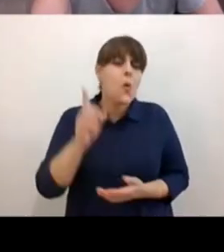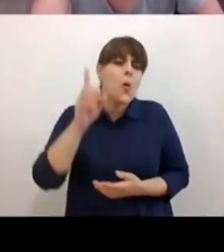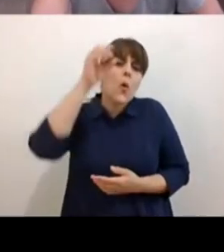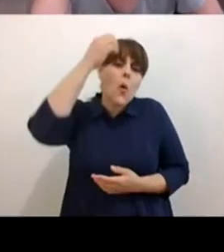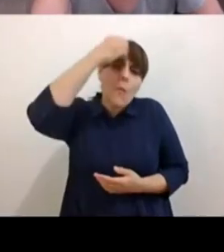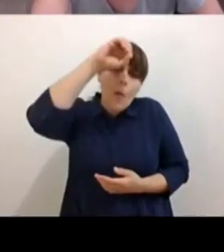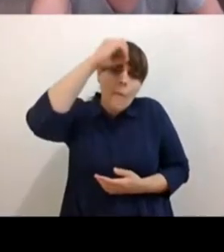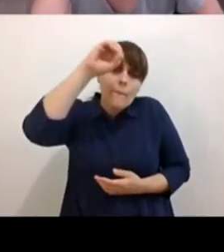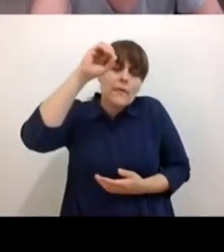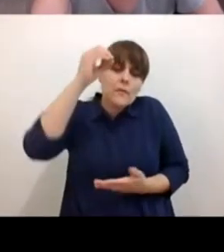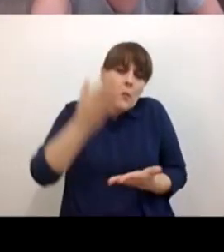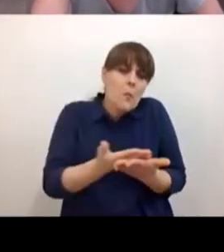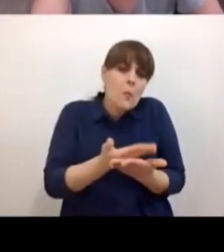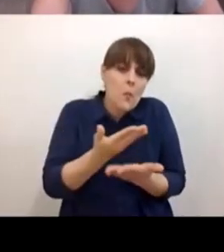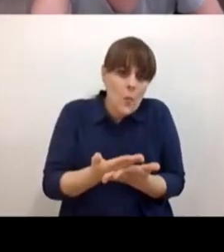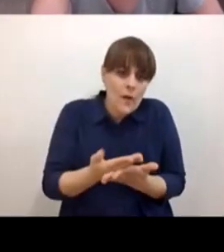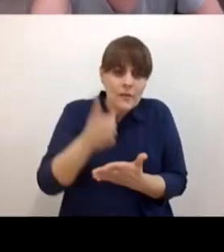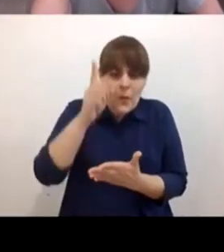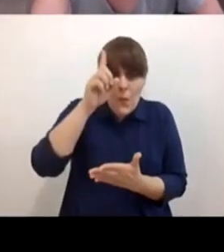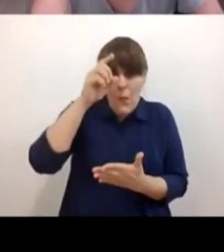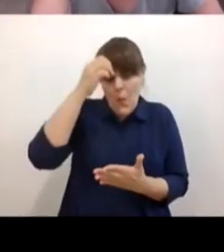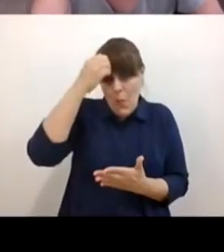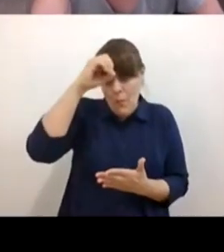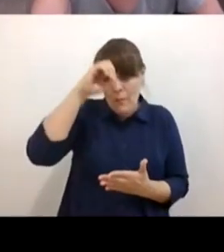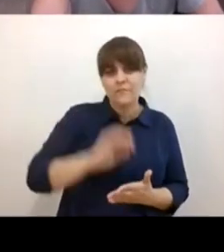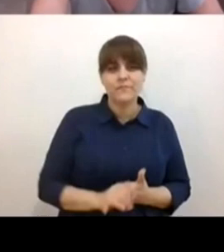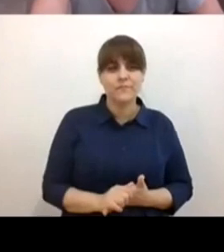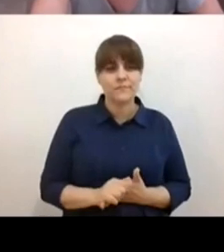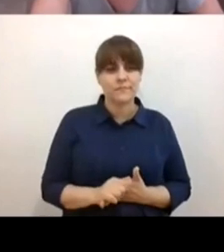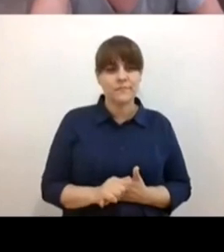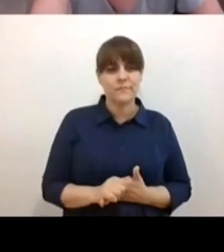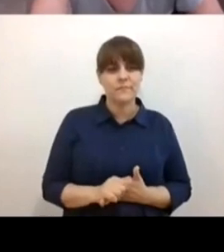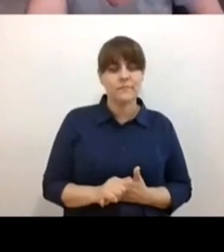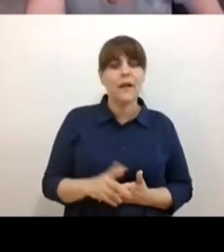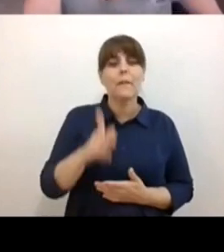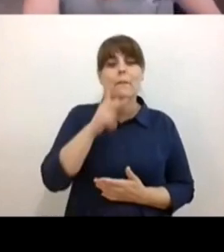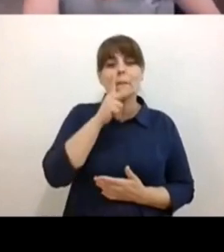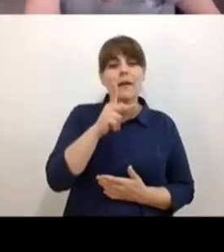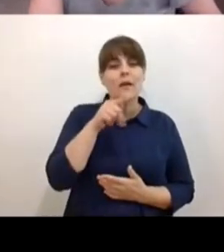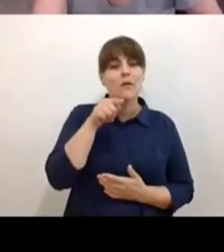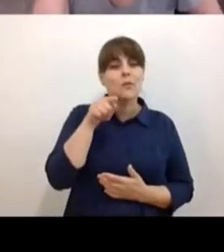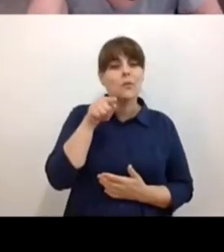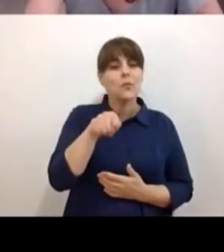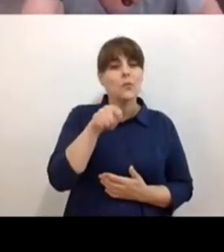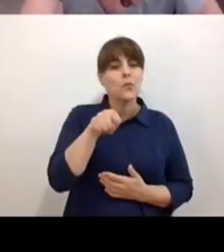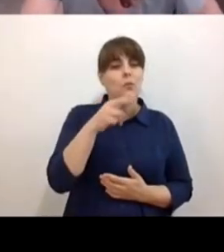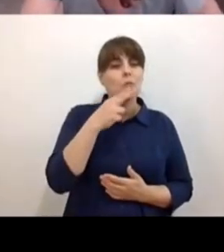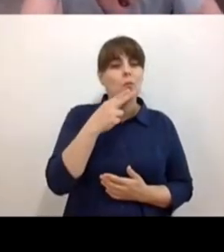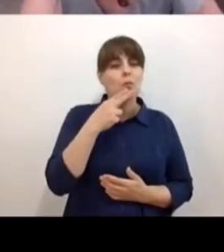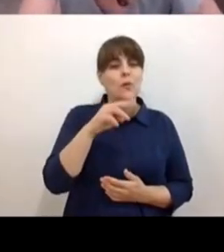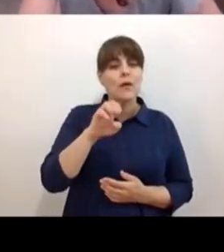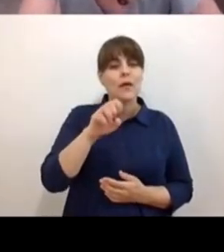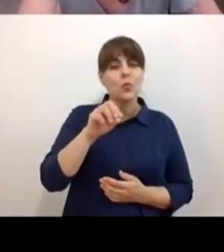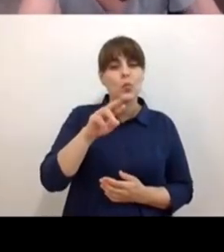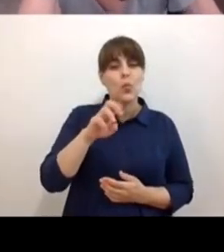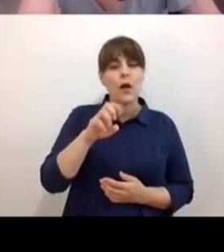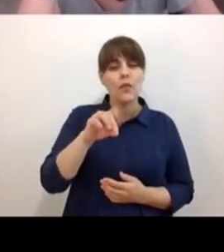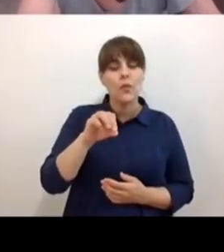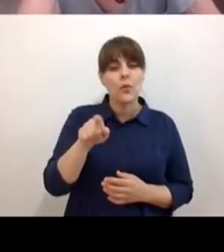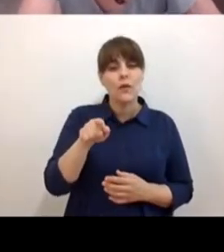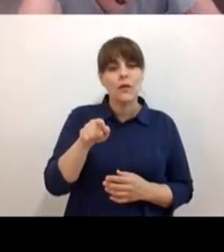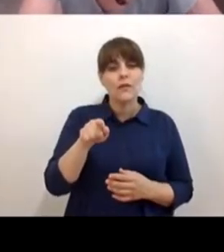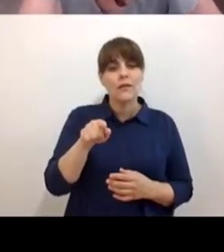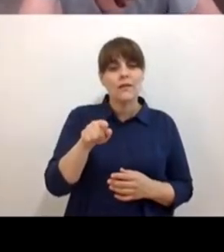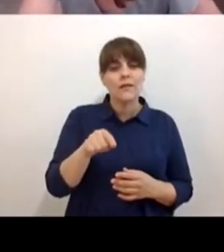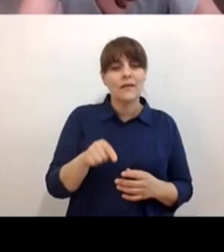haría un un comentario a propósito de de algo una palabra que usas Eduardo en el desde el track de la